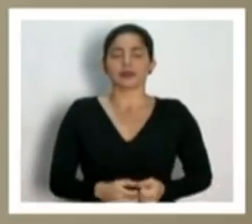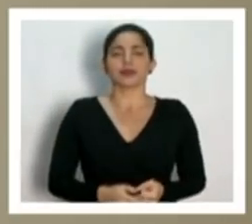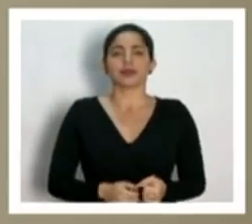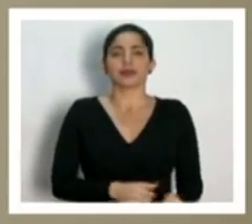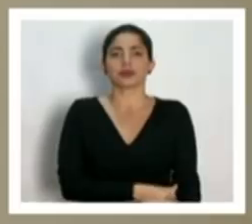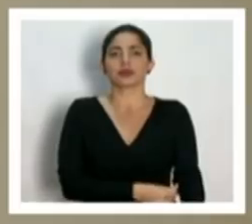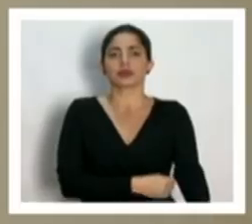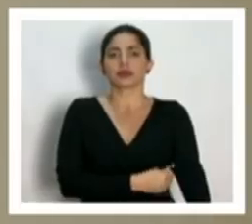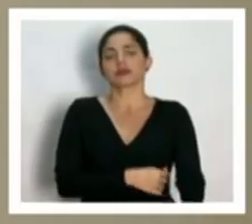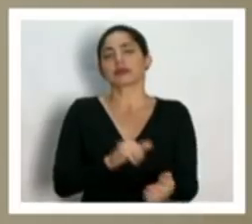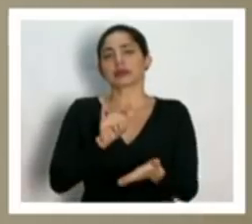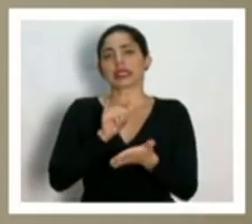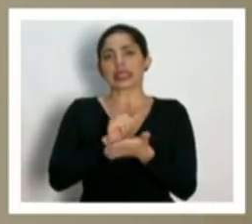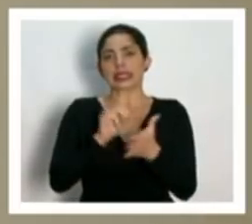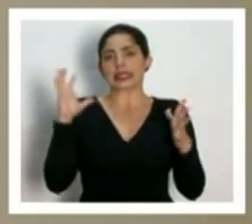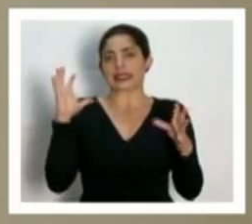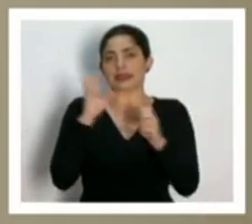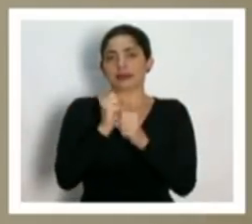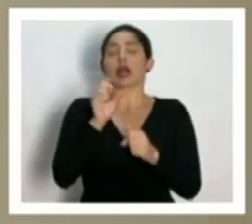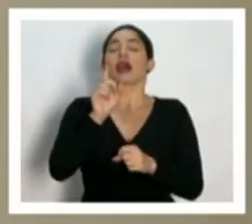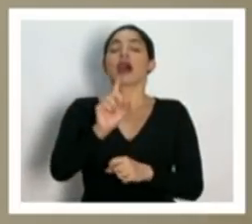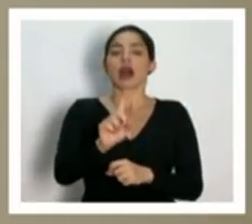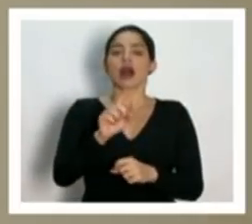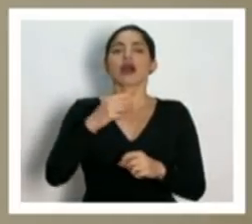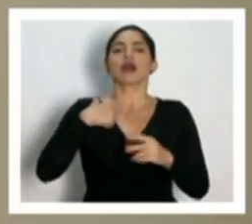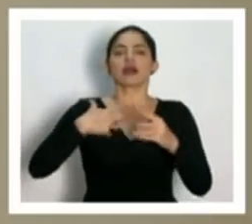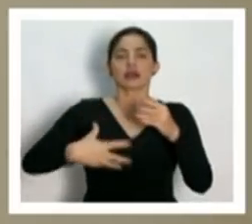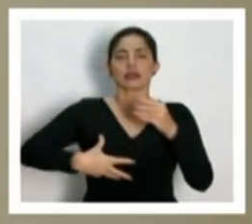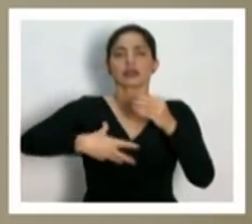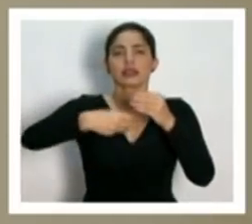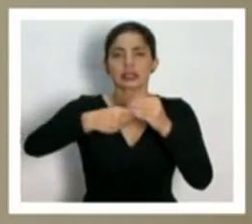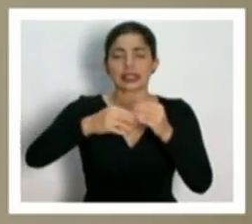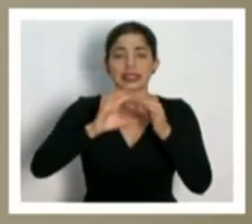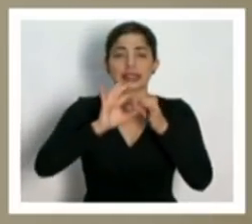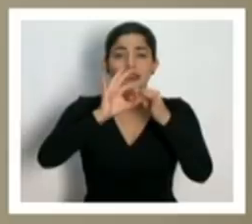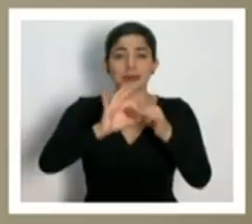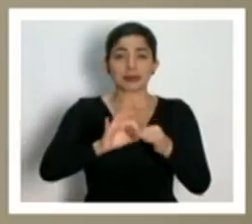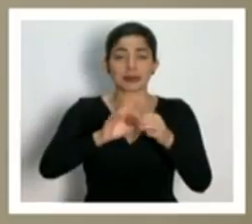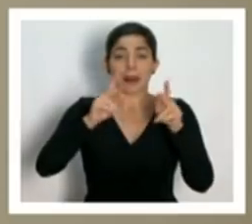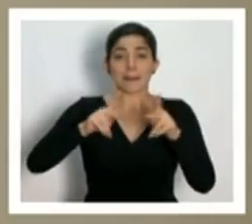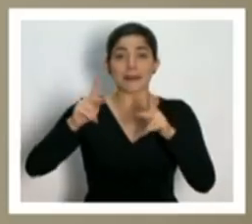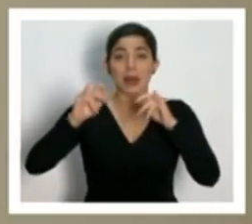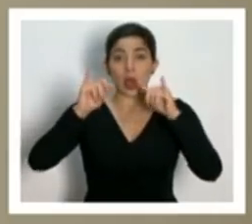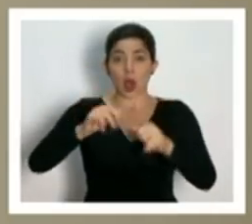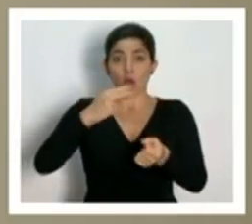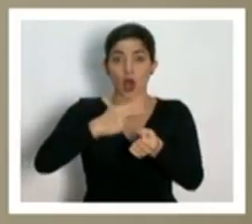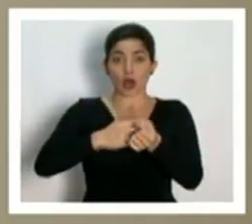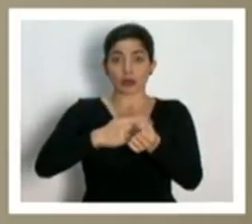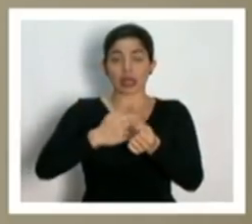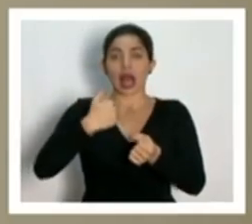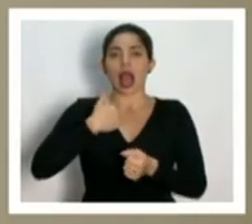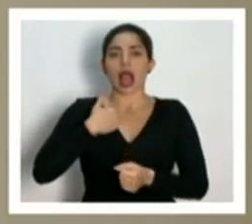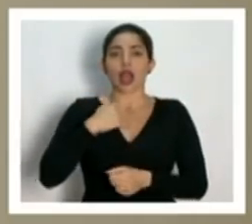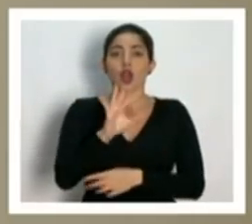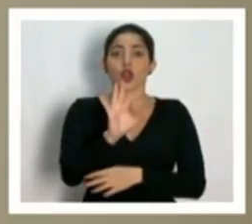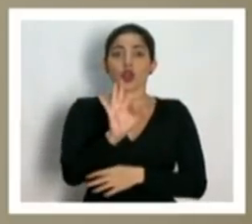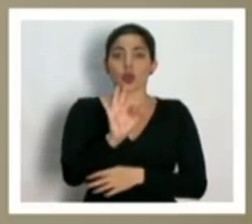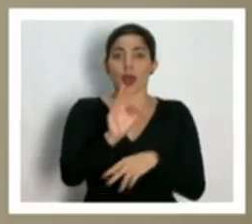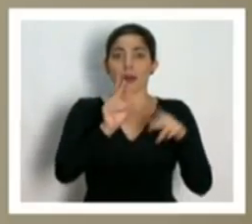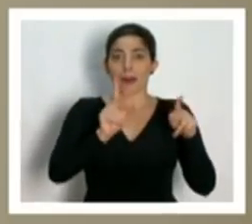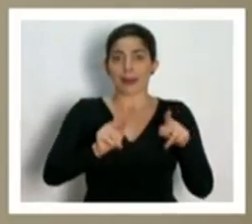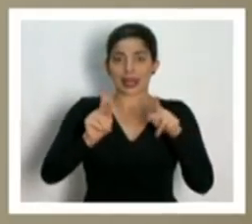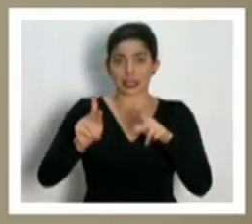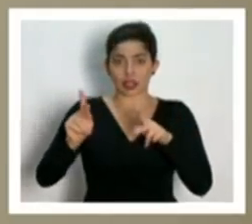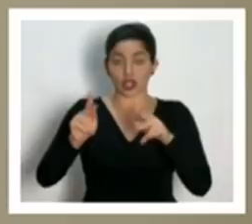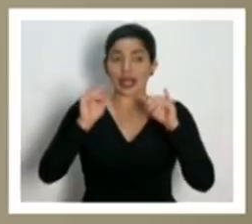Ese sería el estatus. Ah, bueno, con respecto a los que están internados, tenemos un registro de nueve personas